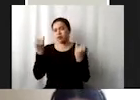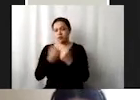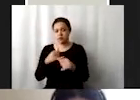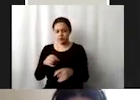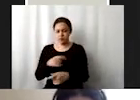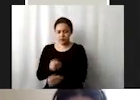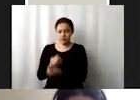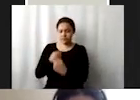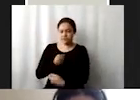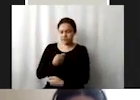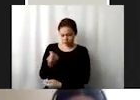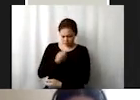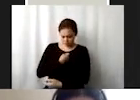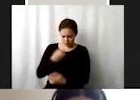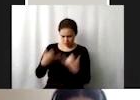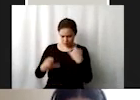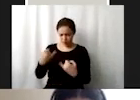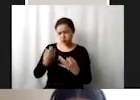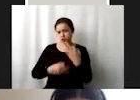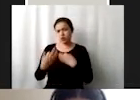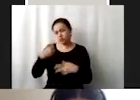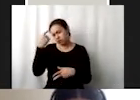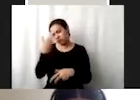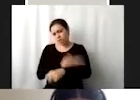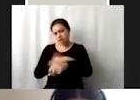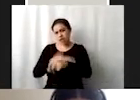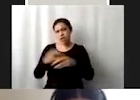para todos mediante registro de nacimientos